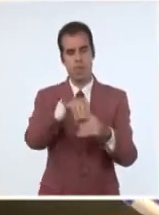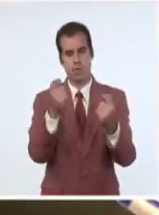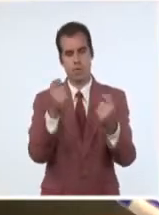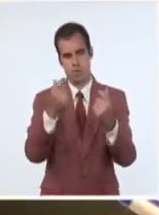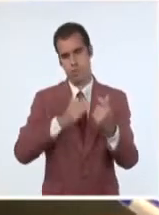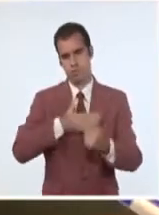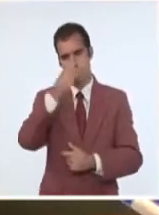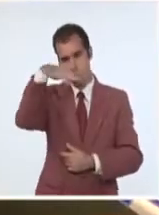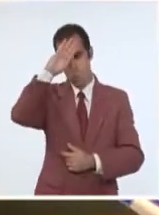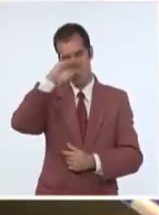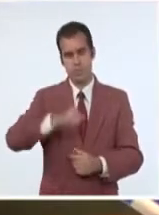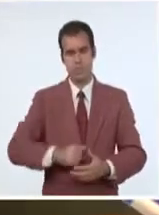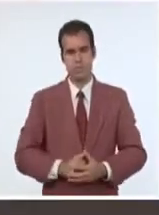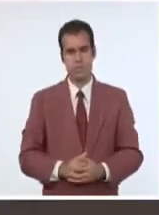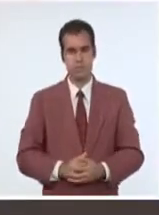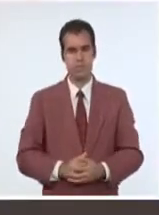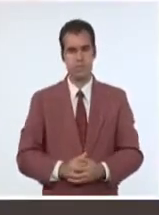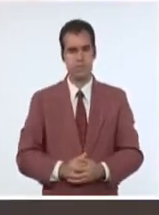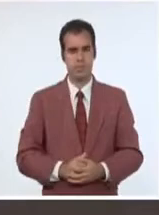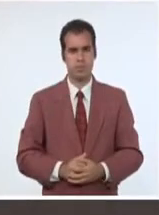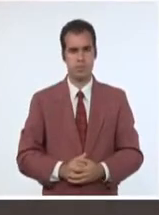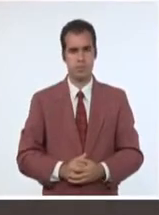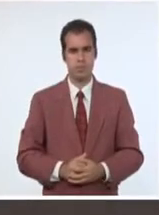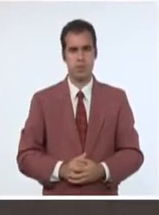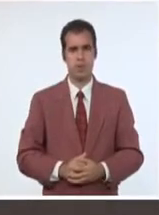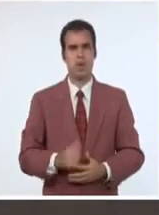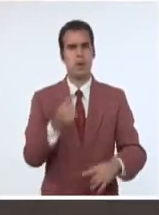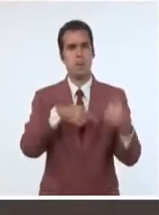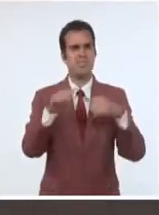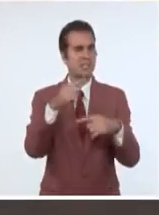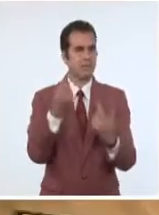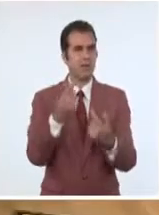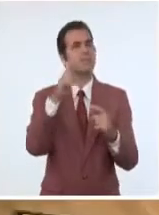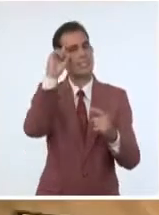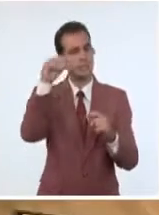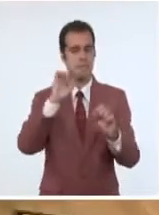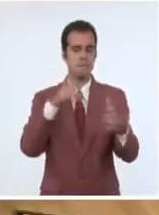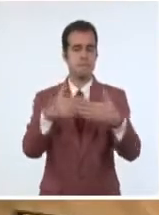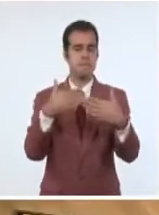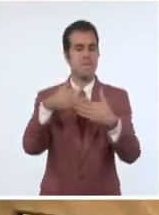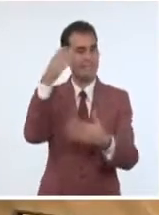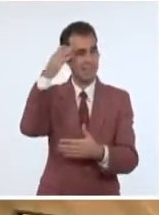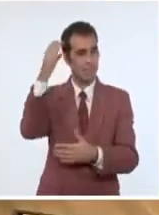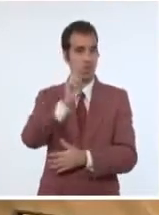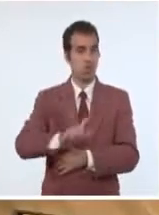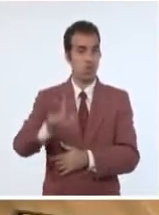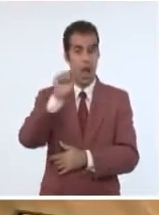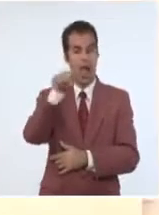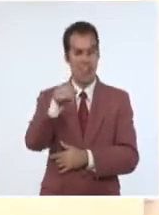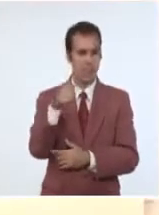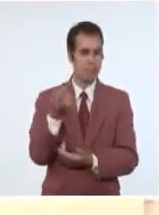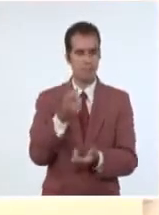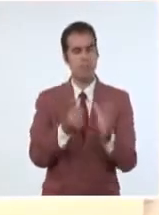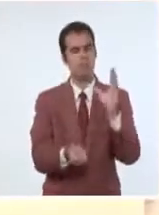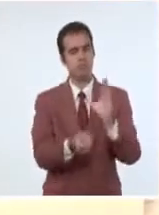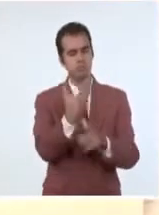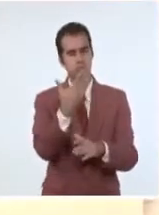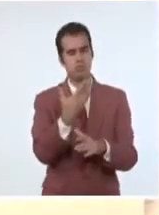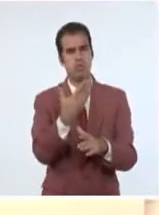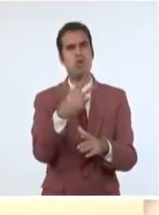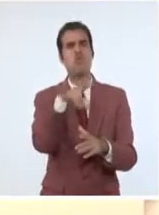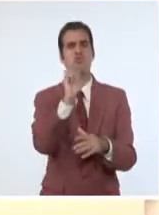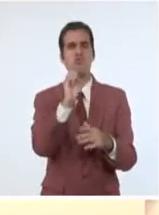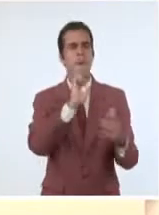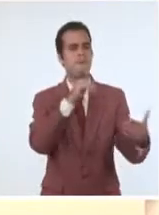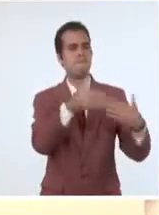cubana, de manera particular las medidas para la empresa estatal socialista y la creación y aporte de los